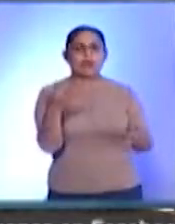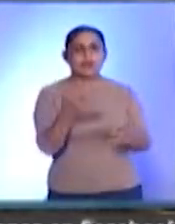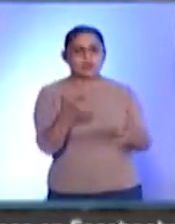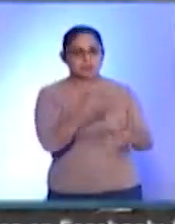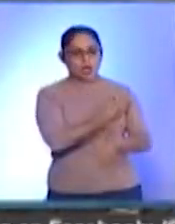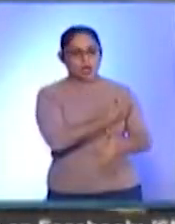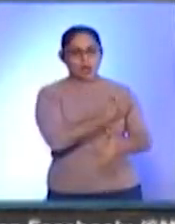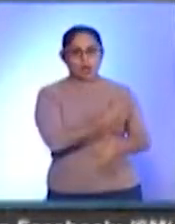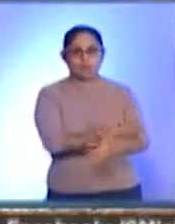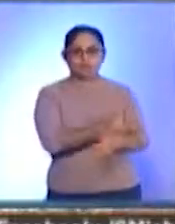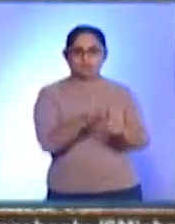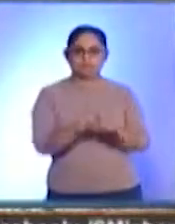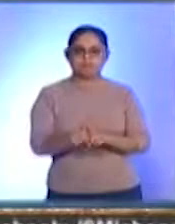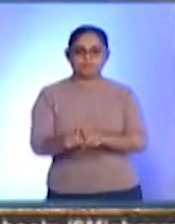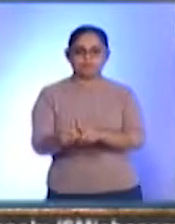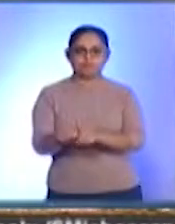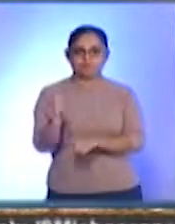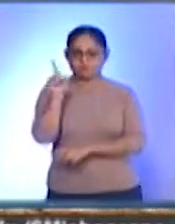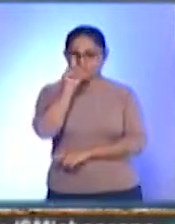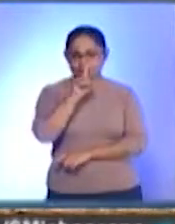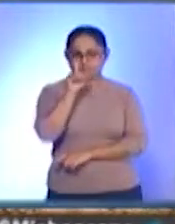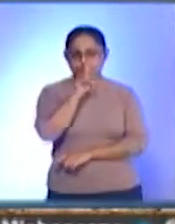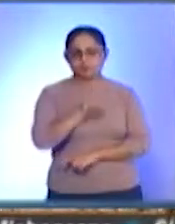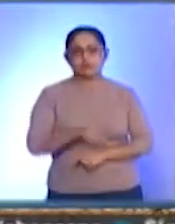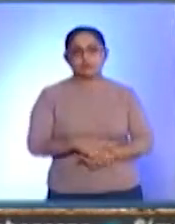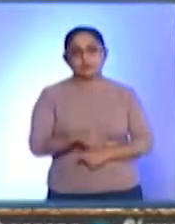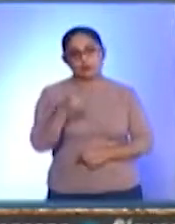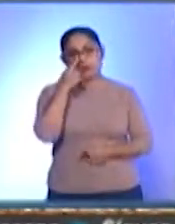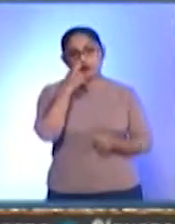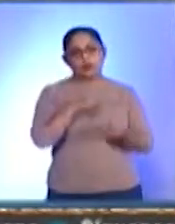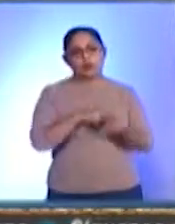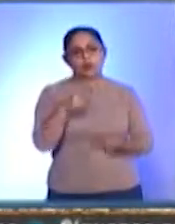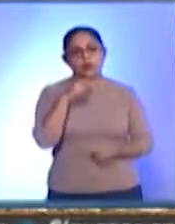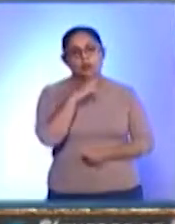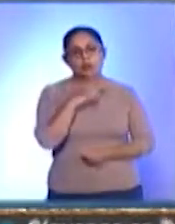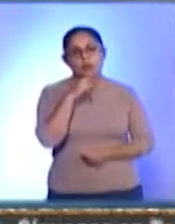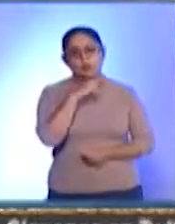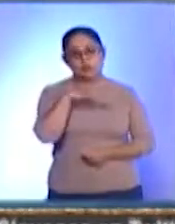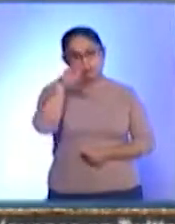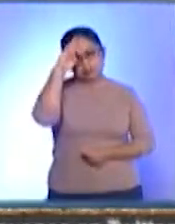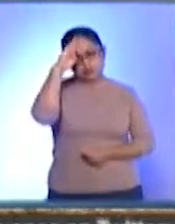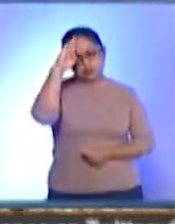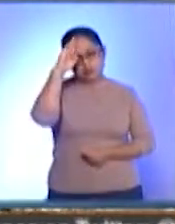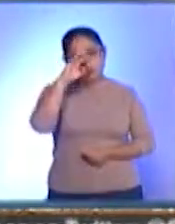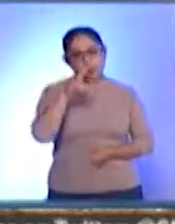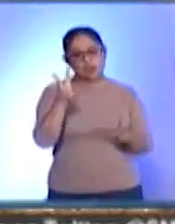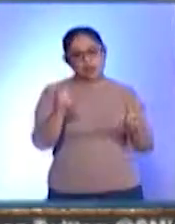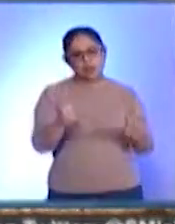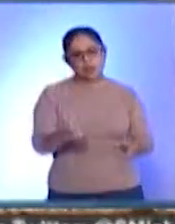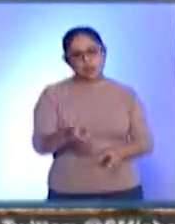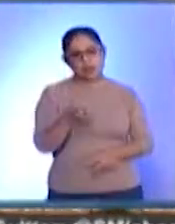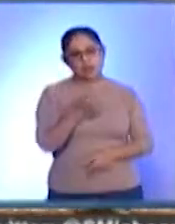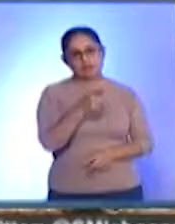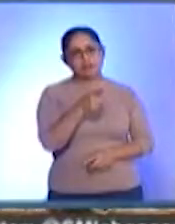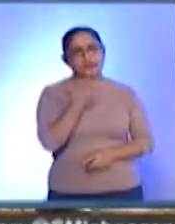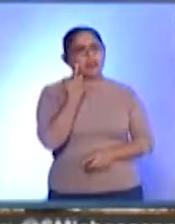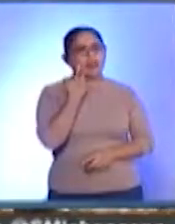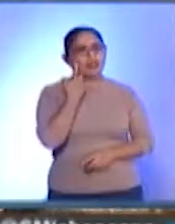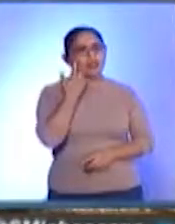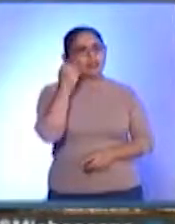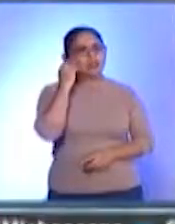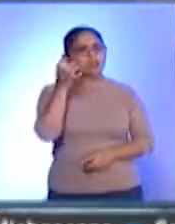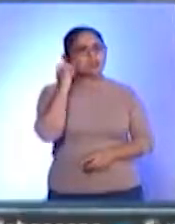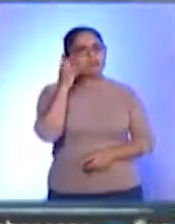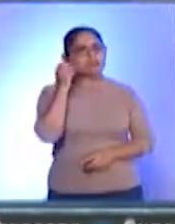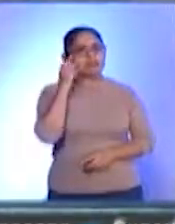acompañamiento. Creemos que es urgente reflexionar en estos temas, no dejar que pasen las cosas, no